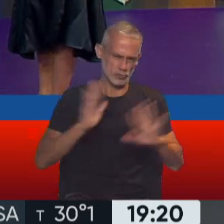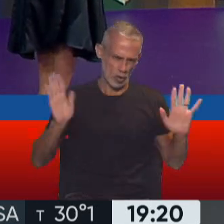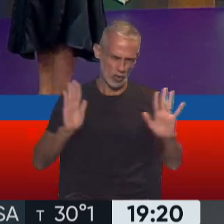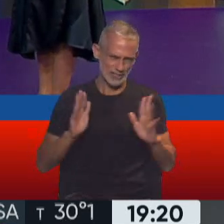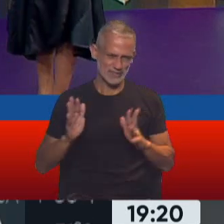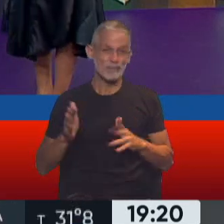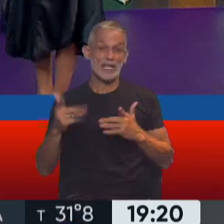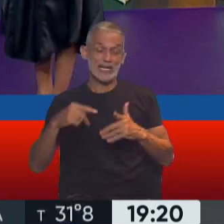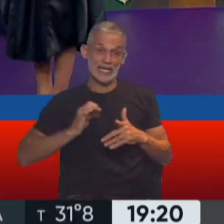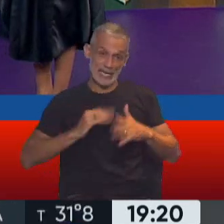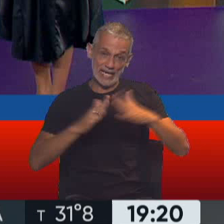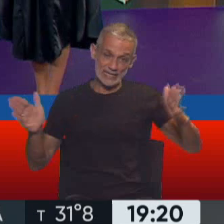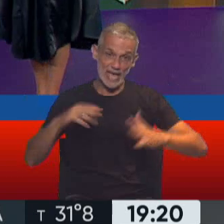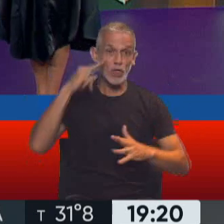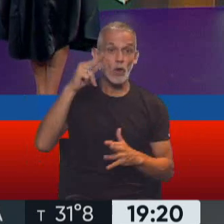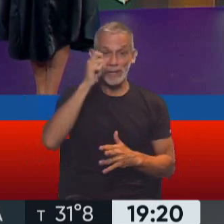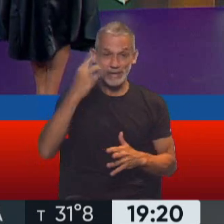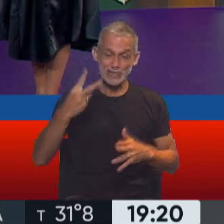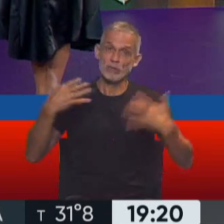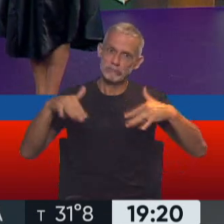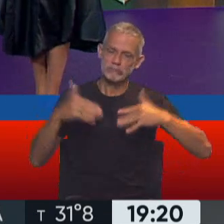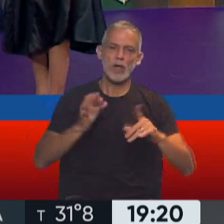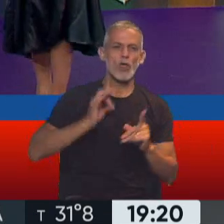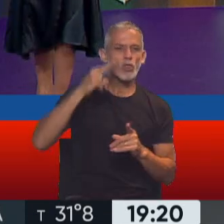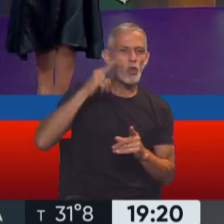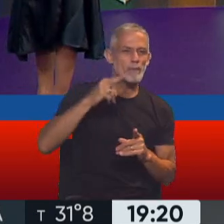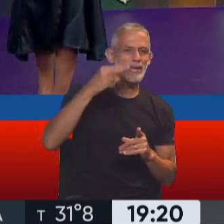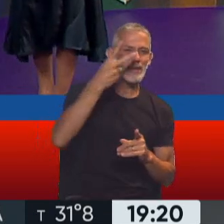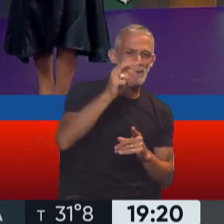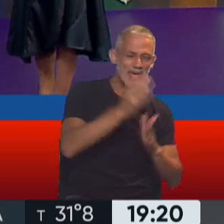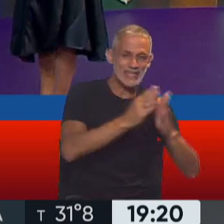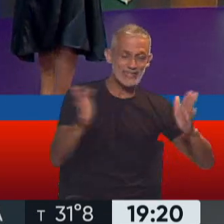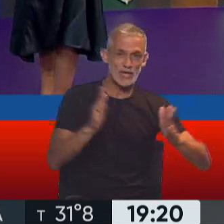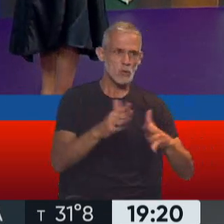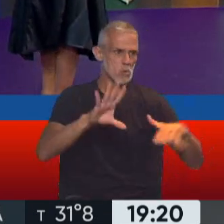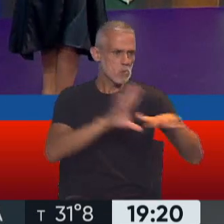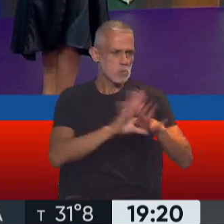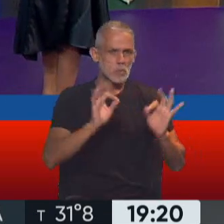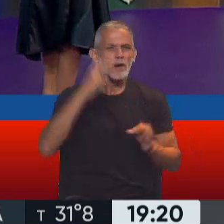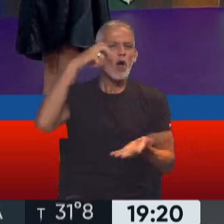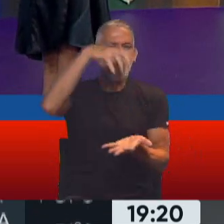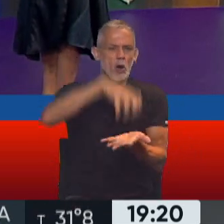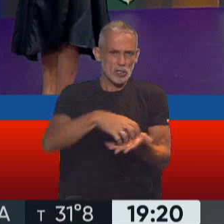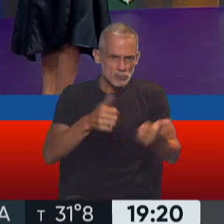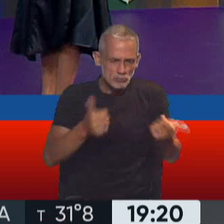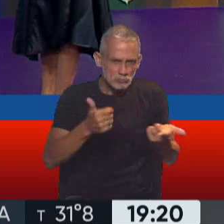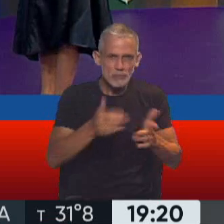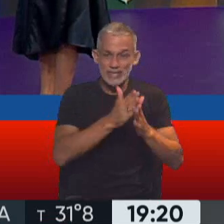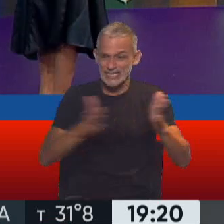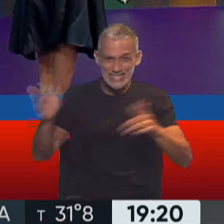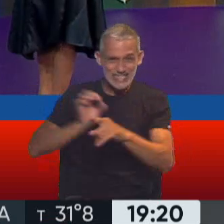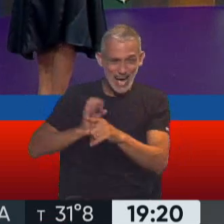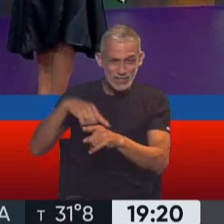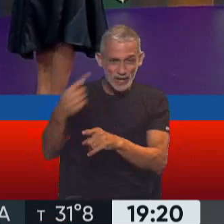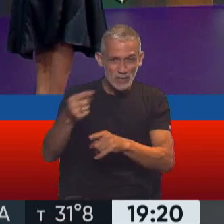Va a ser un año bravo 2022. Recordemos que 2020 cerró a nivel ejemplar el Congreso. Va a ser un año muy bravo